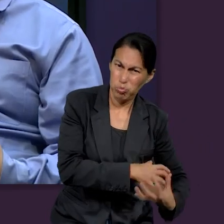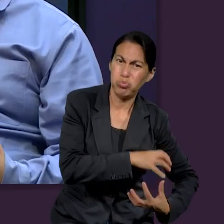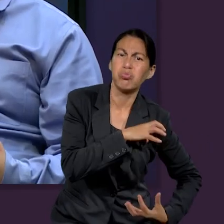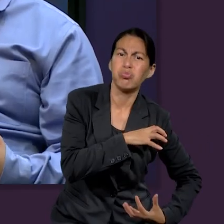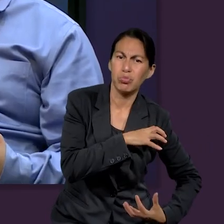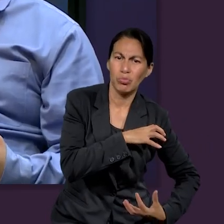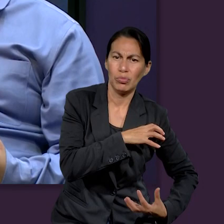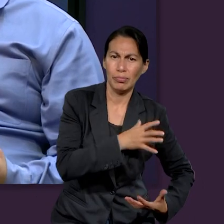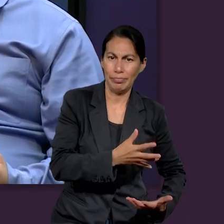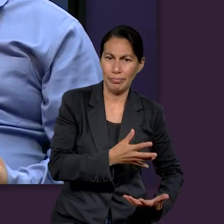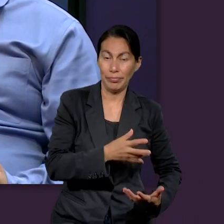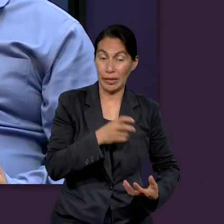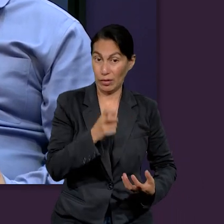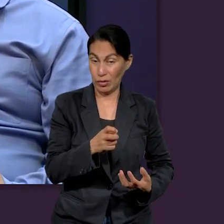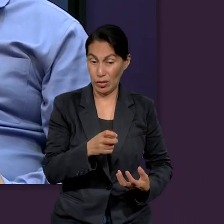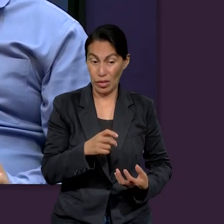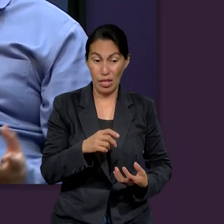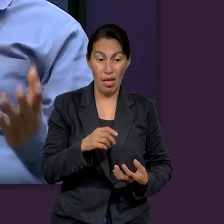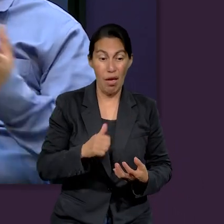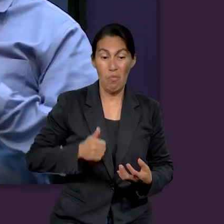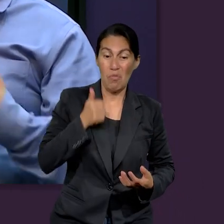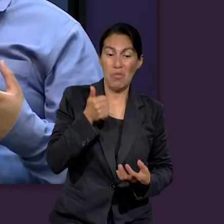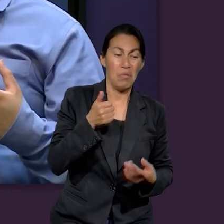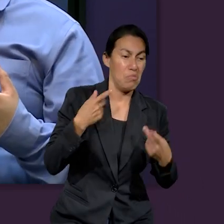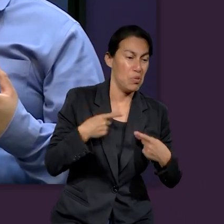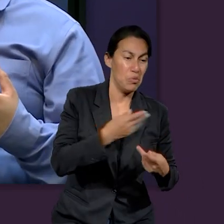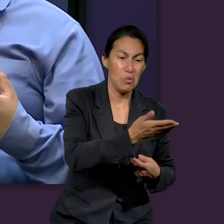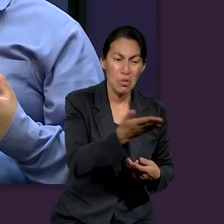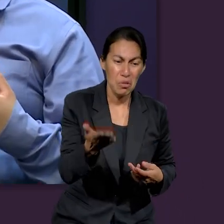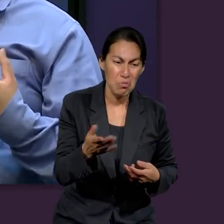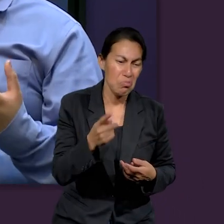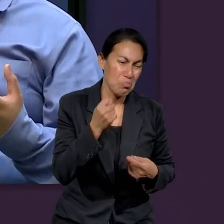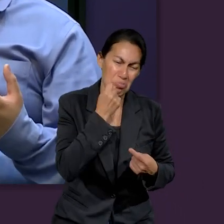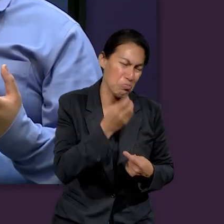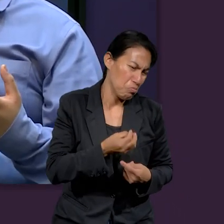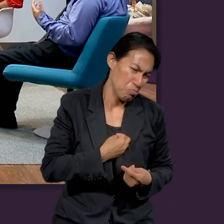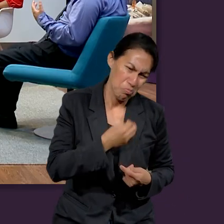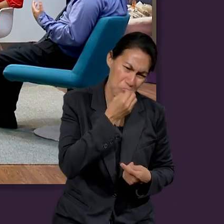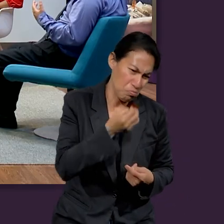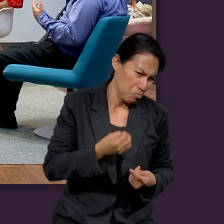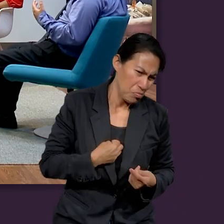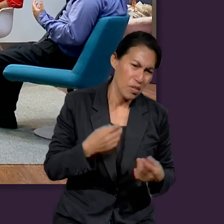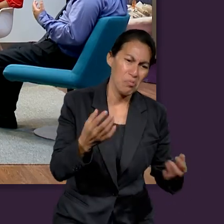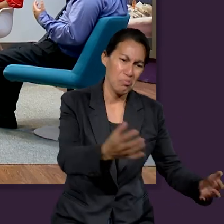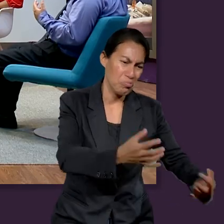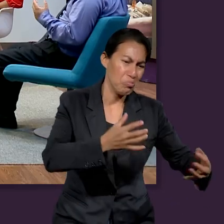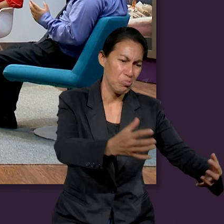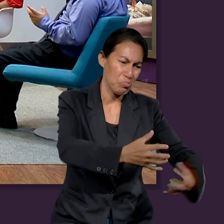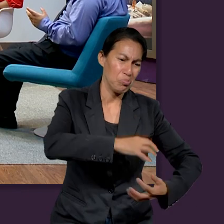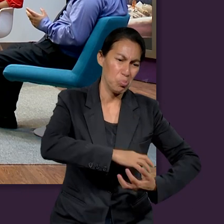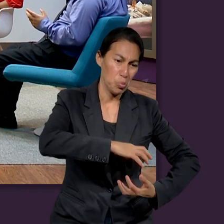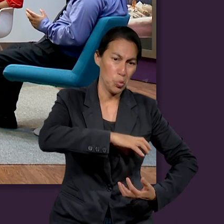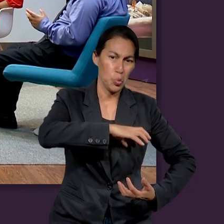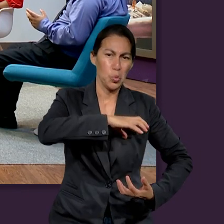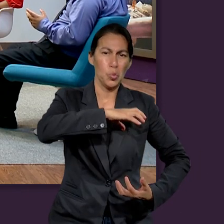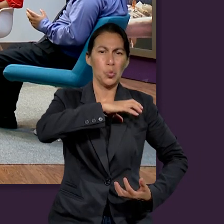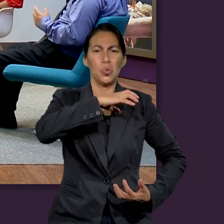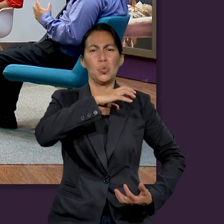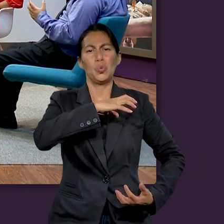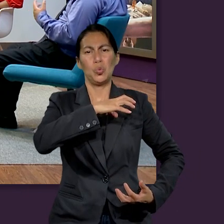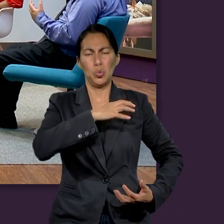El problema de esto es que convierte a los demás en el medio para obtenerlo. Y lamentablemente,